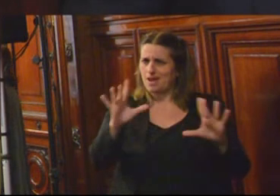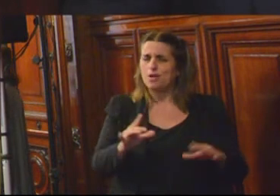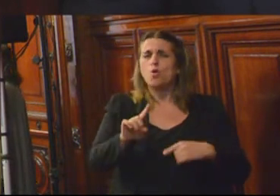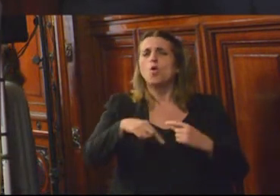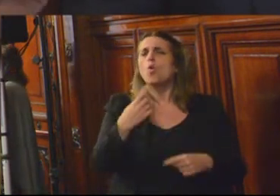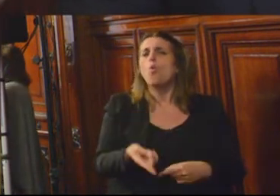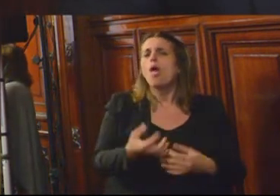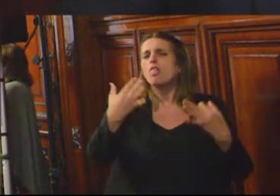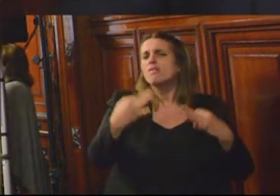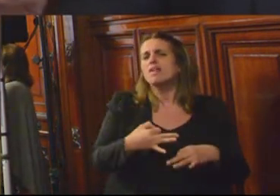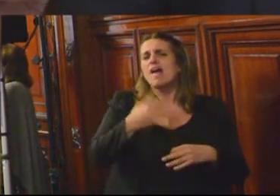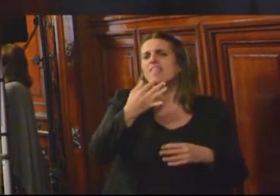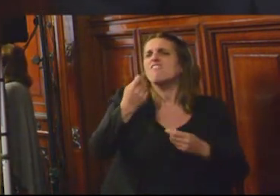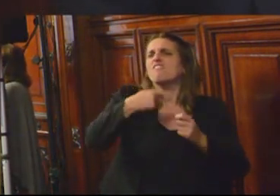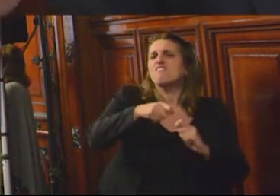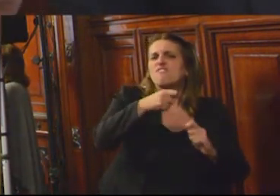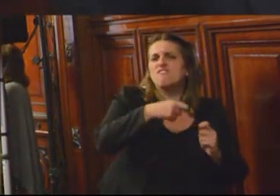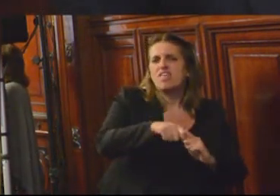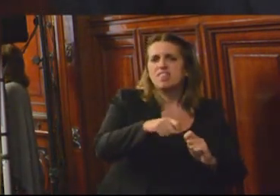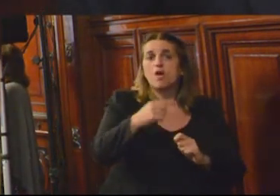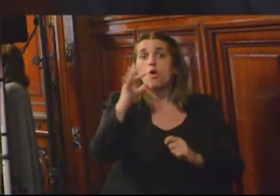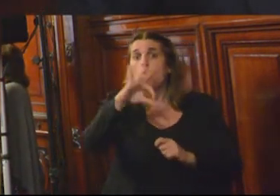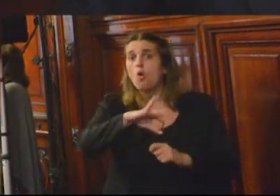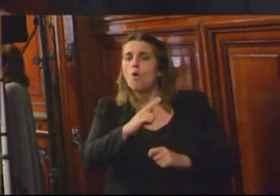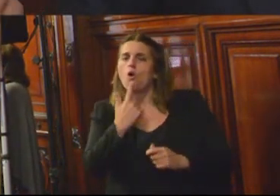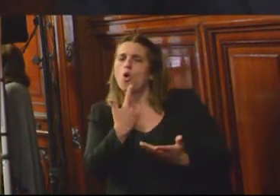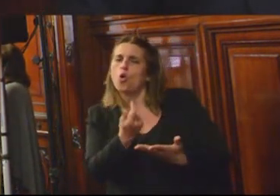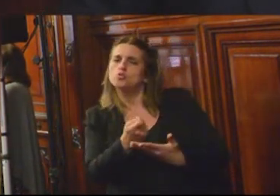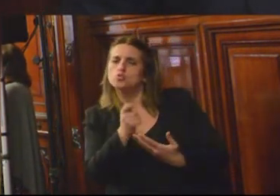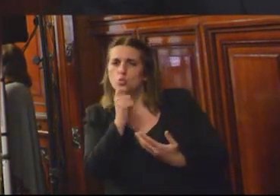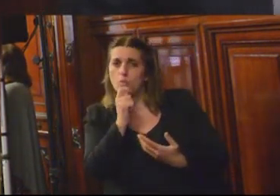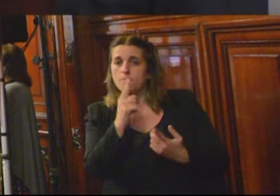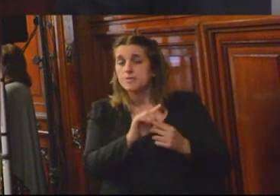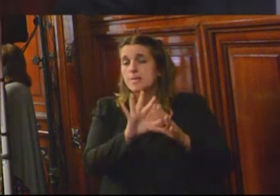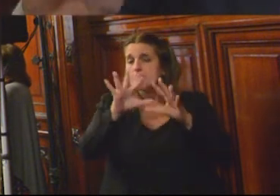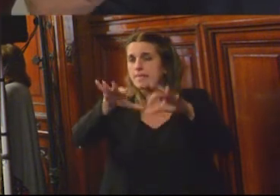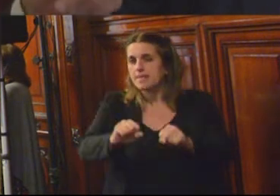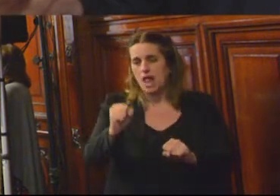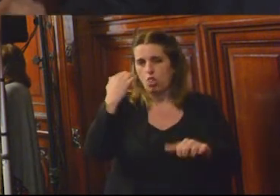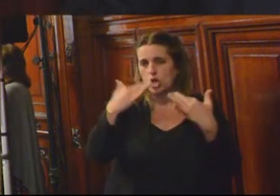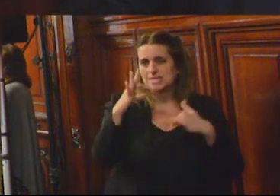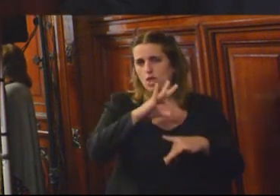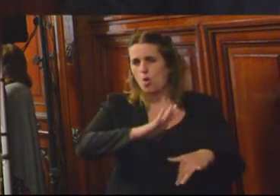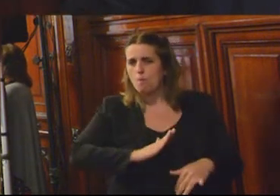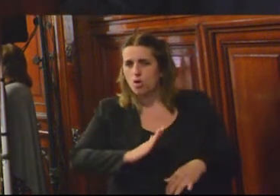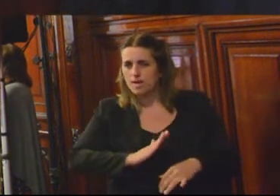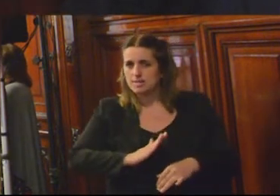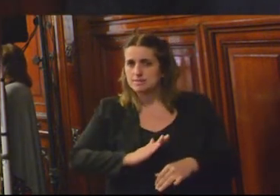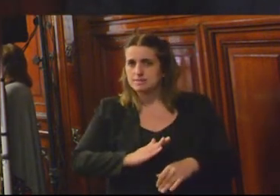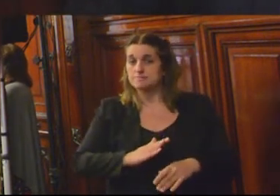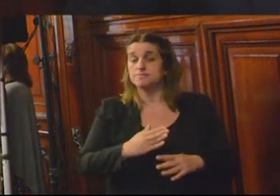tráfico y cuándo es consumo, sí? Si se detiene adolescentes, si se detienen mujeres, fundamentalmente mujeres.